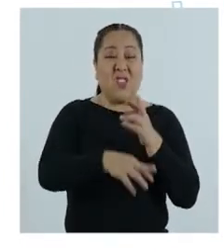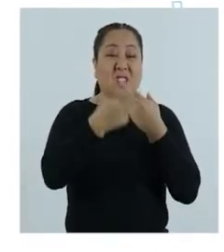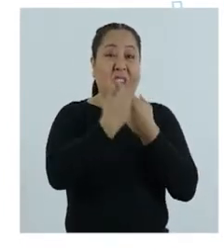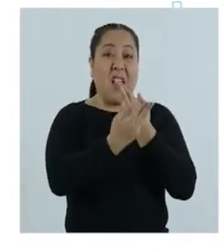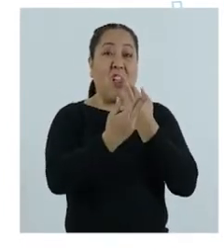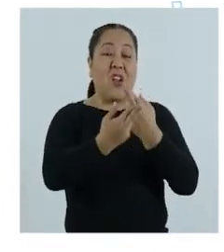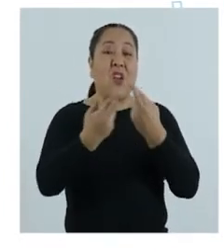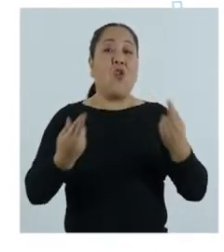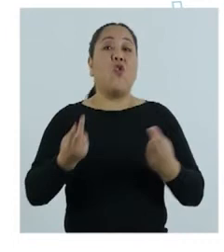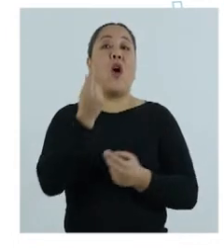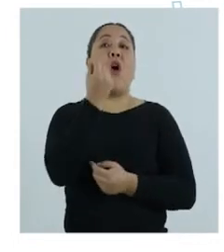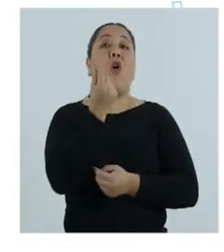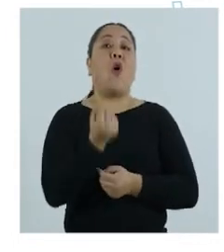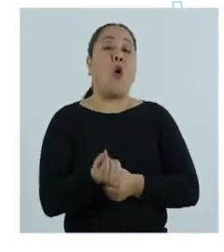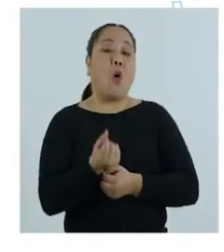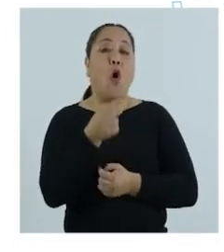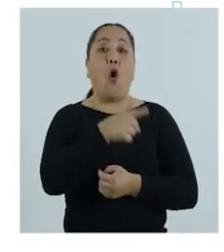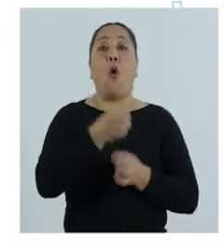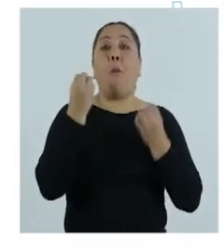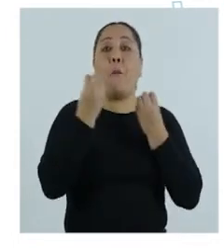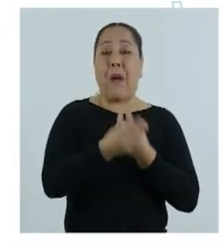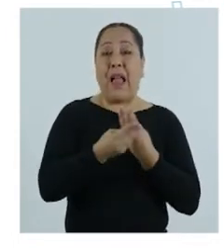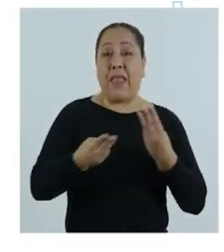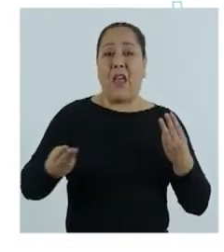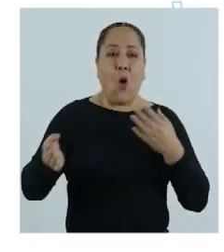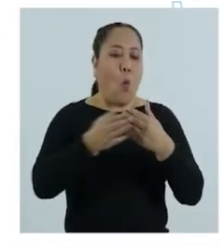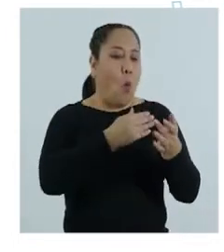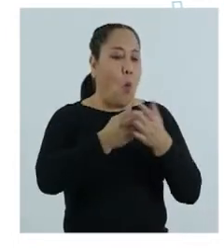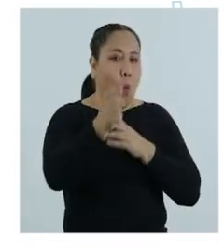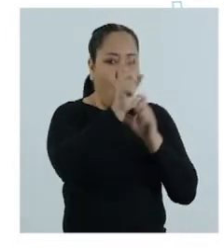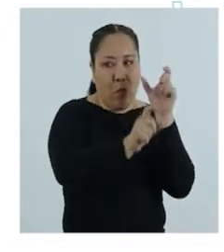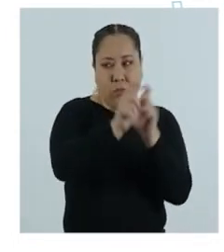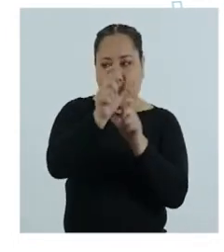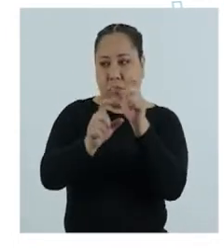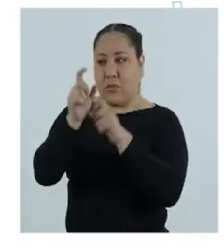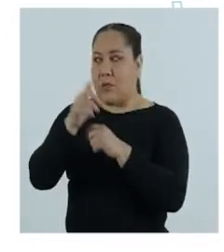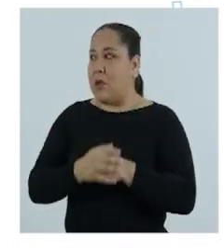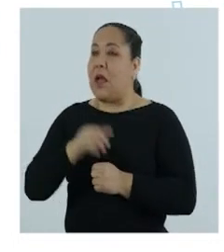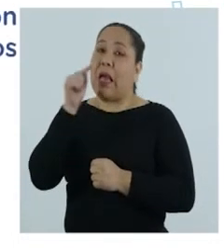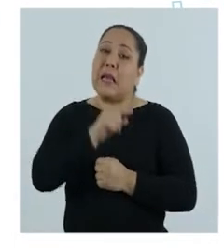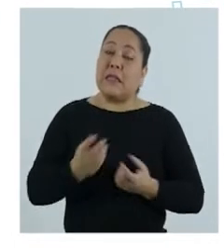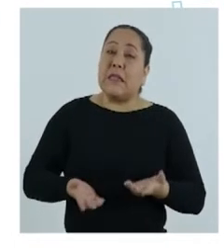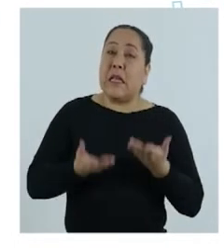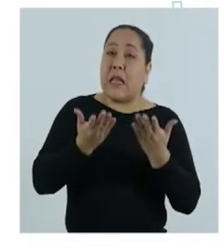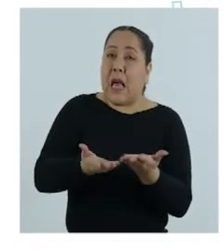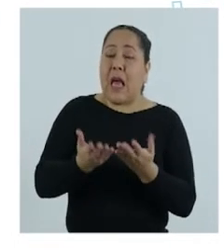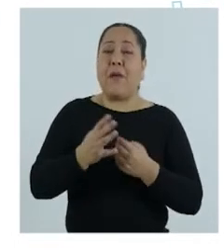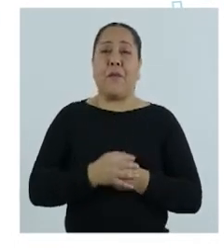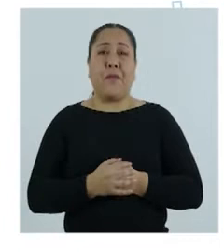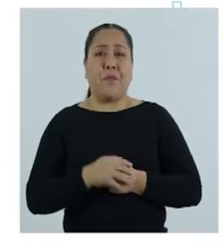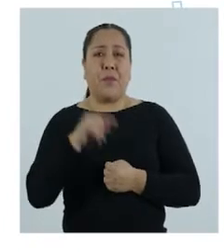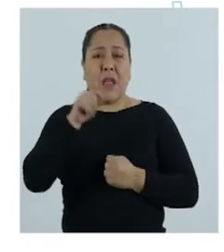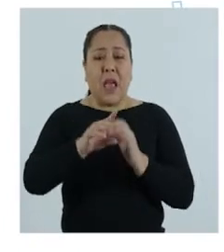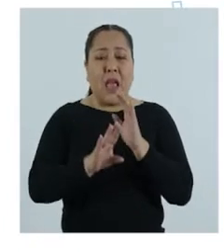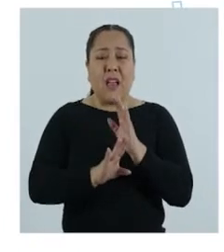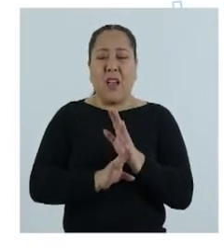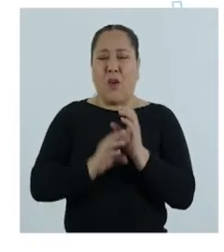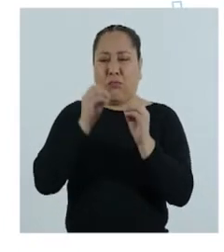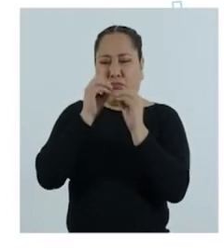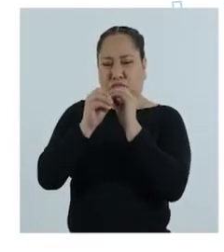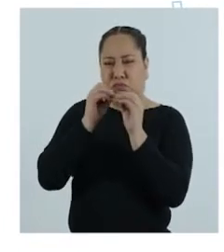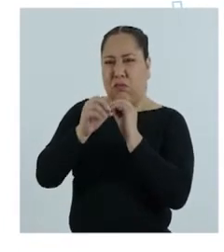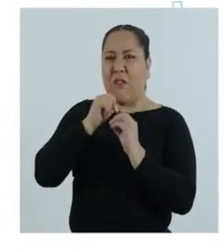deterioro en los recursos económicos o patrimoniales de cualquier persona. Y se da a través